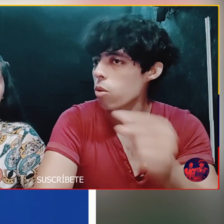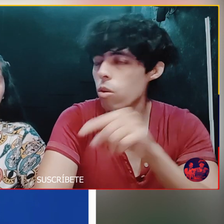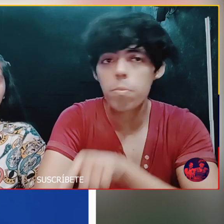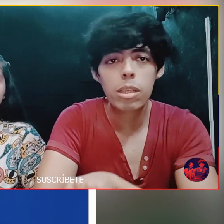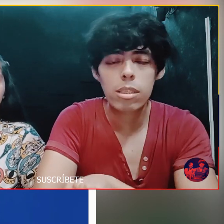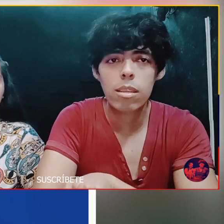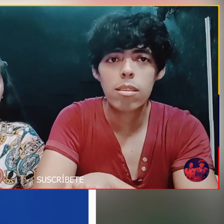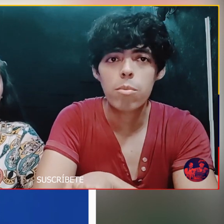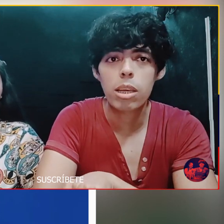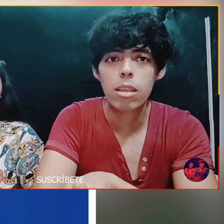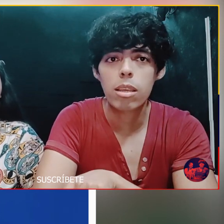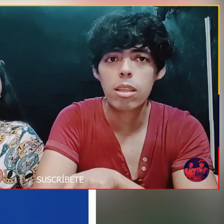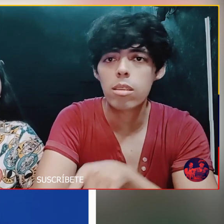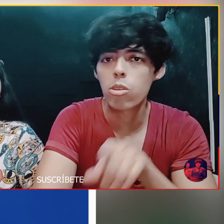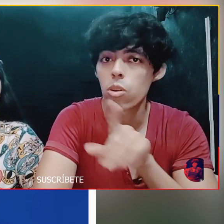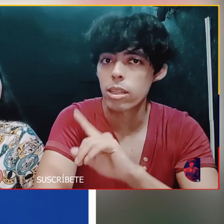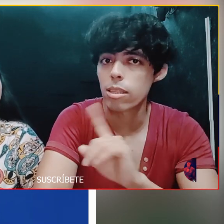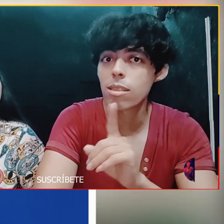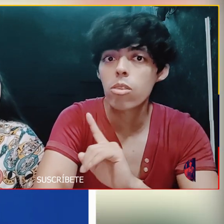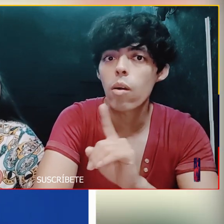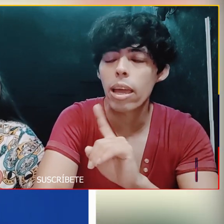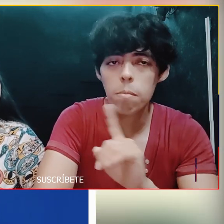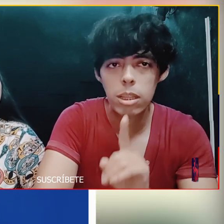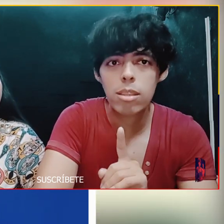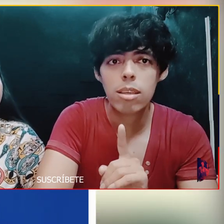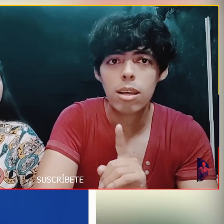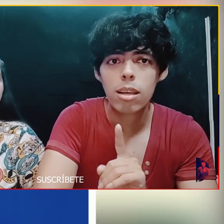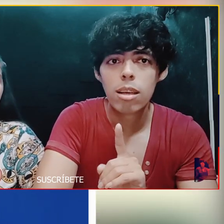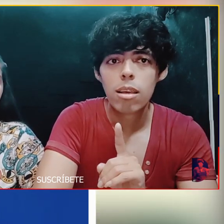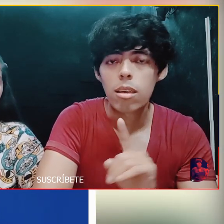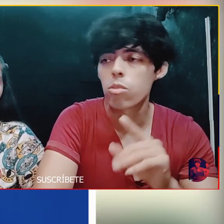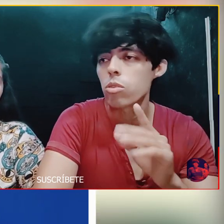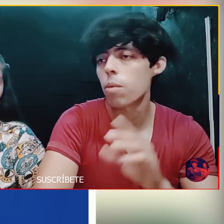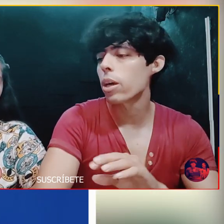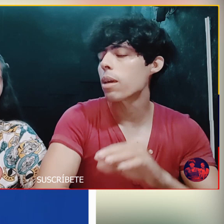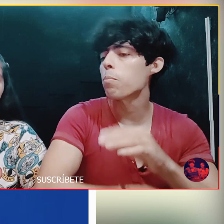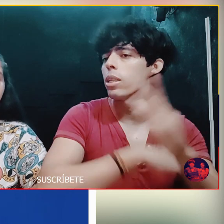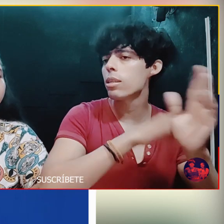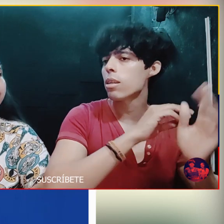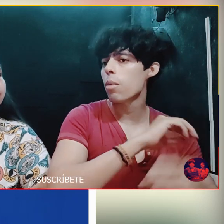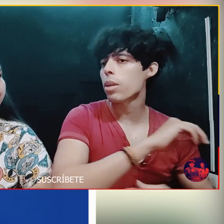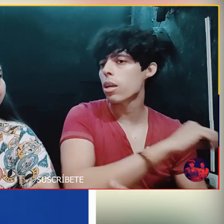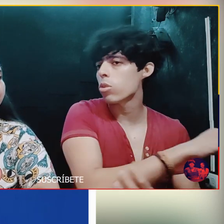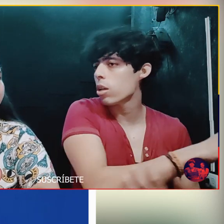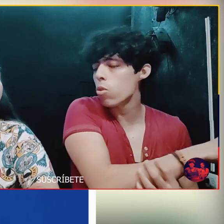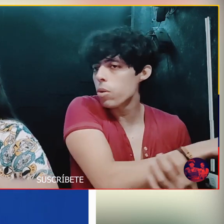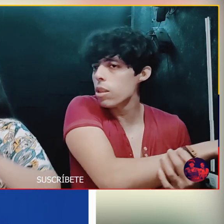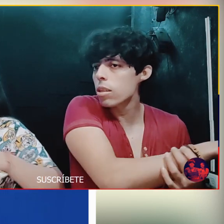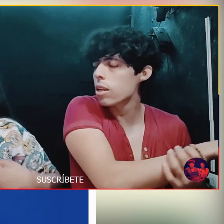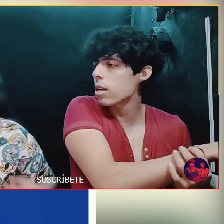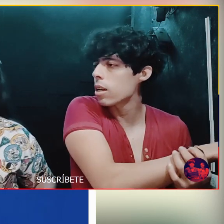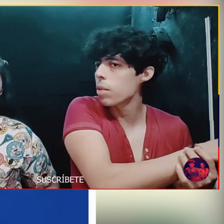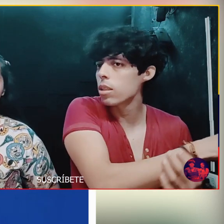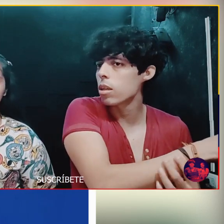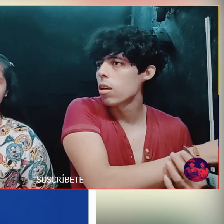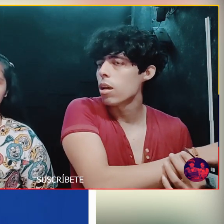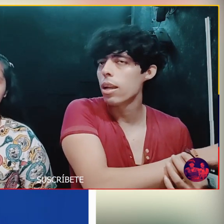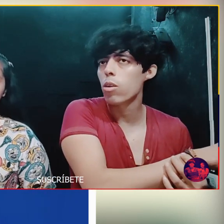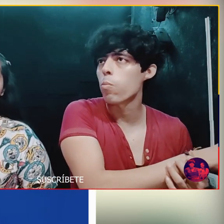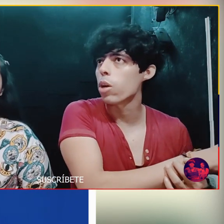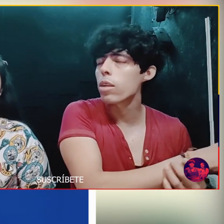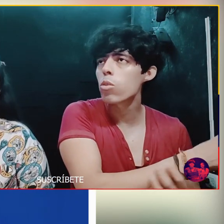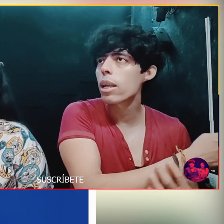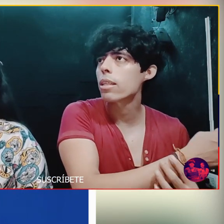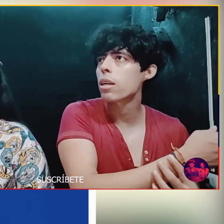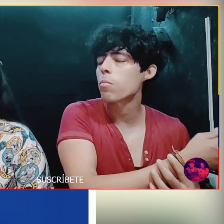Lo que dicen Porque luego el presidente viene Y dice No lo que están diciendo Es mentira Entonces pues Que pueden decir la verdad O sea ellos pueden decir tranquilamente